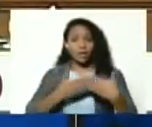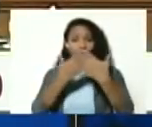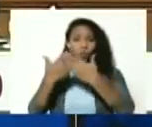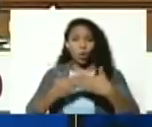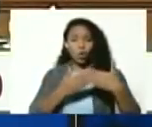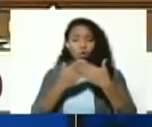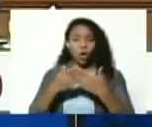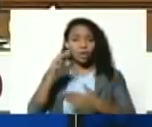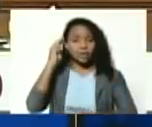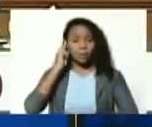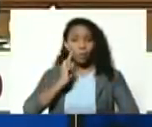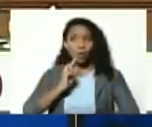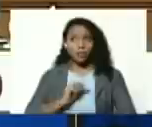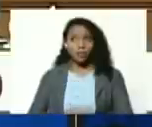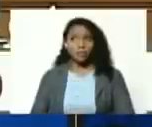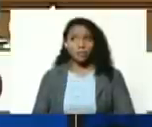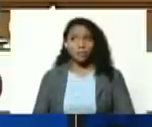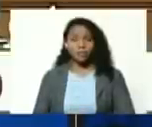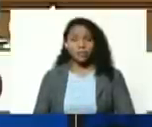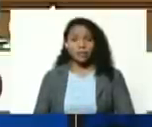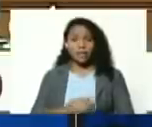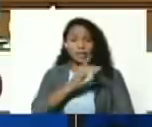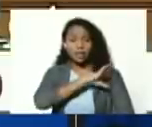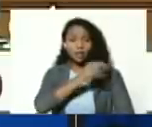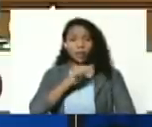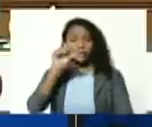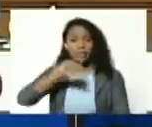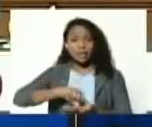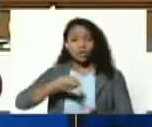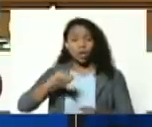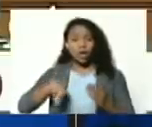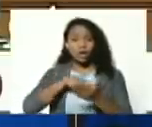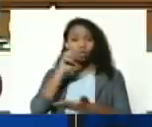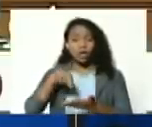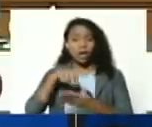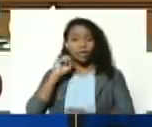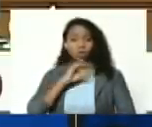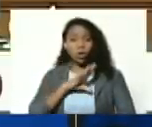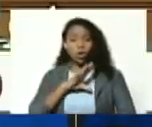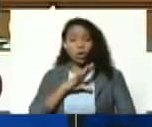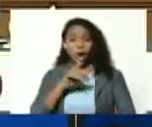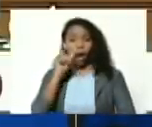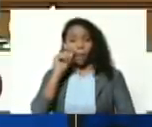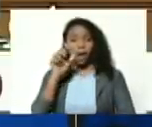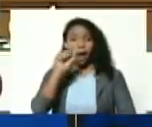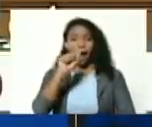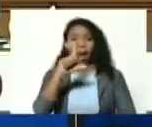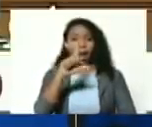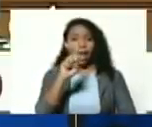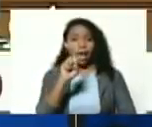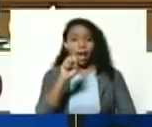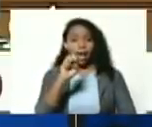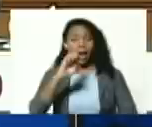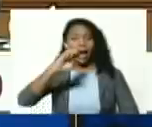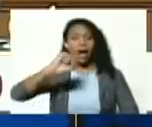Bolívar y directivo del centro nacional de la historia Alejandro López este joven barbudo